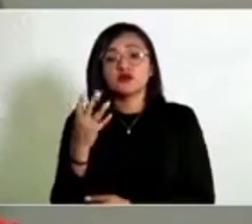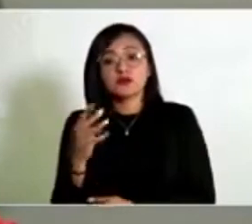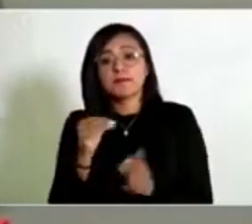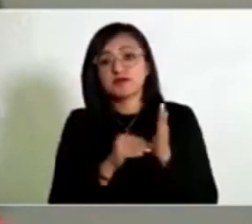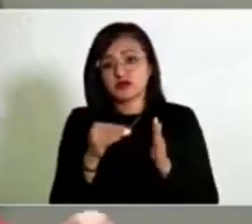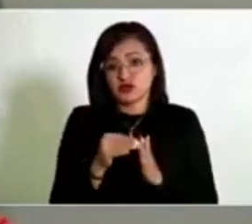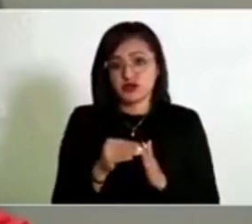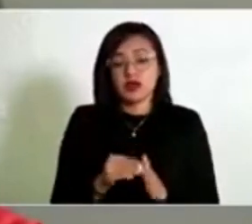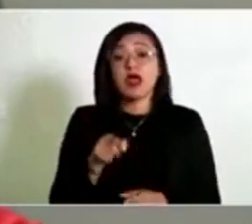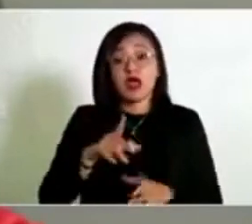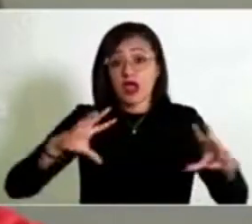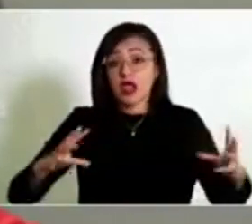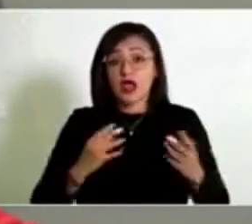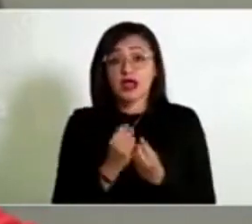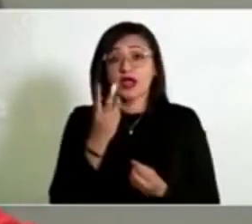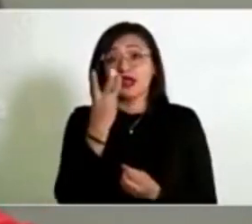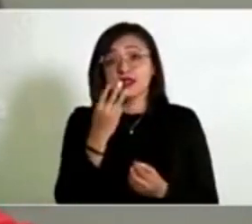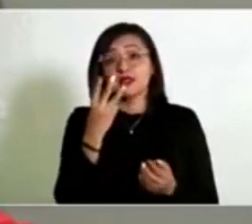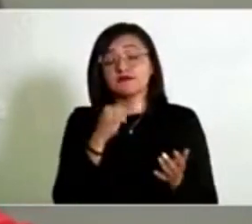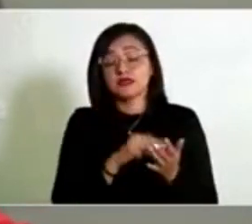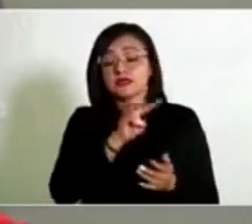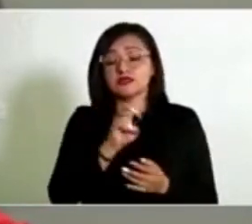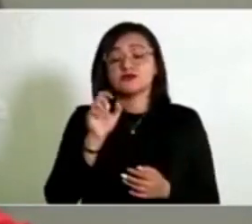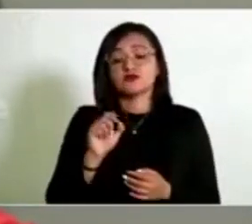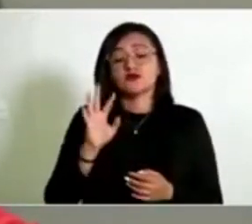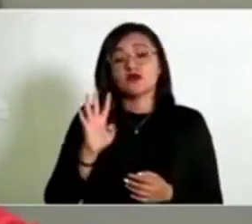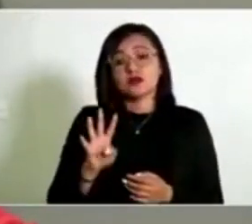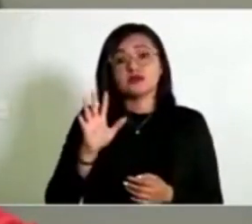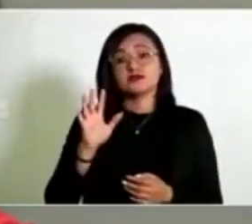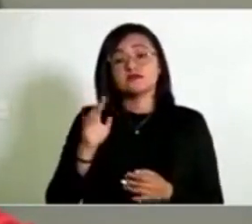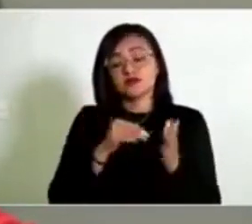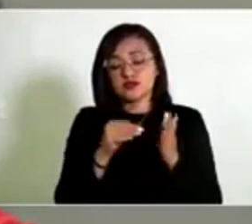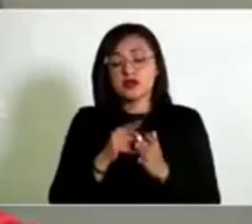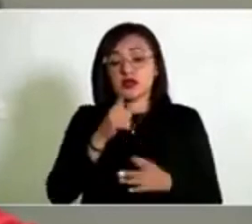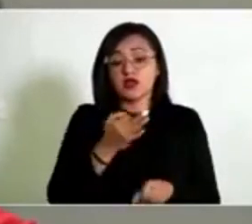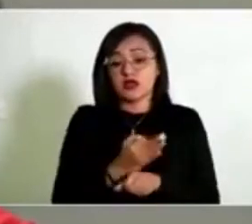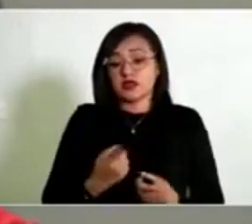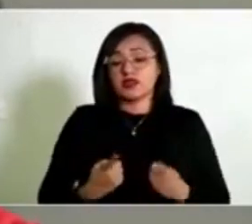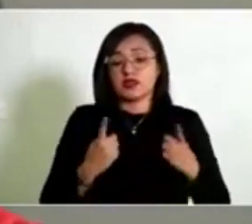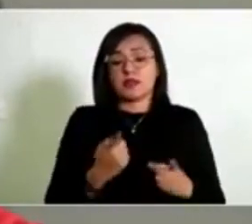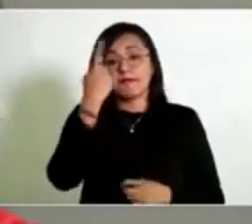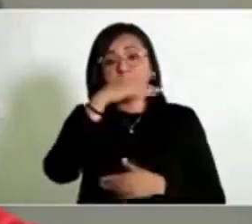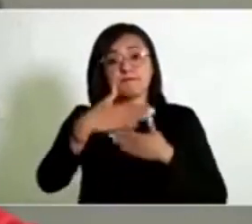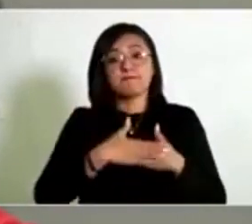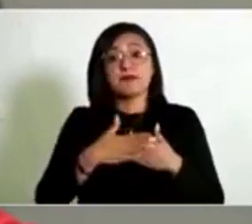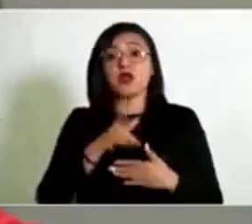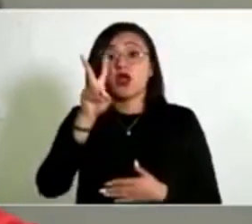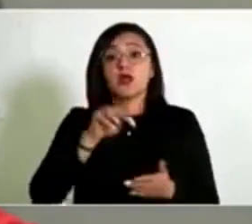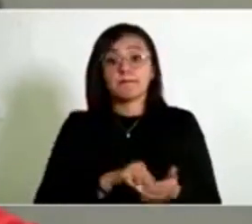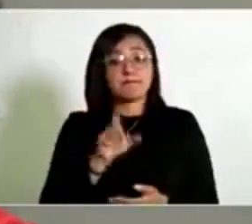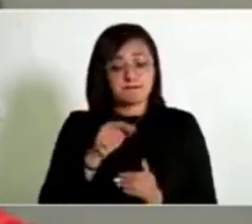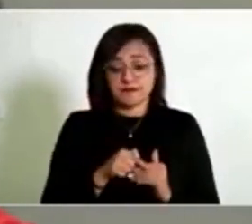Este conjunto de 3.350 millones cabe destacar que serán ejercidos para el ejercicio 2020